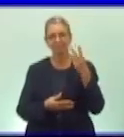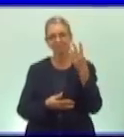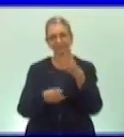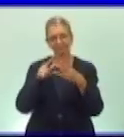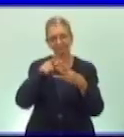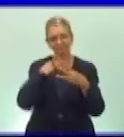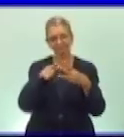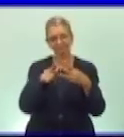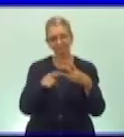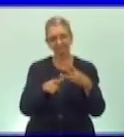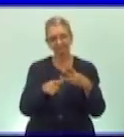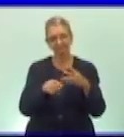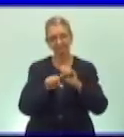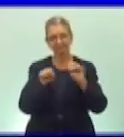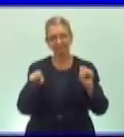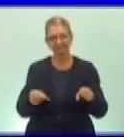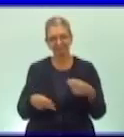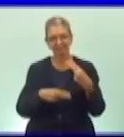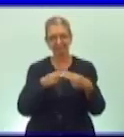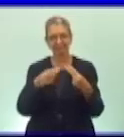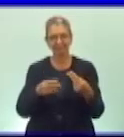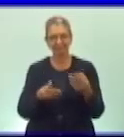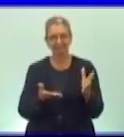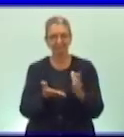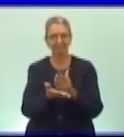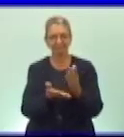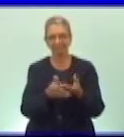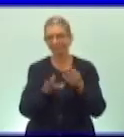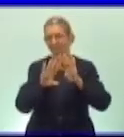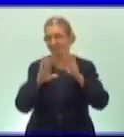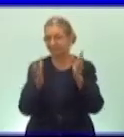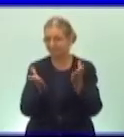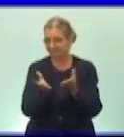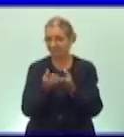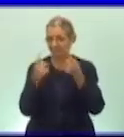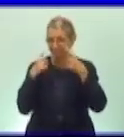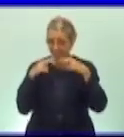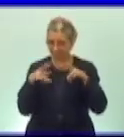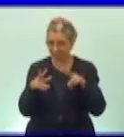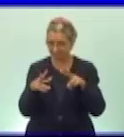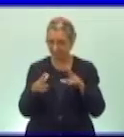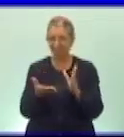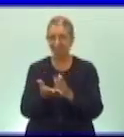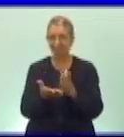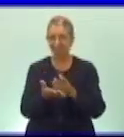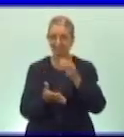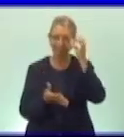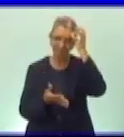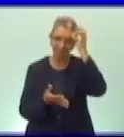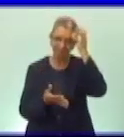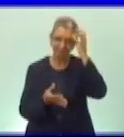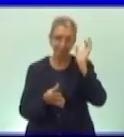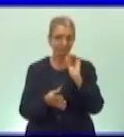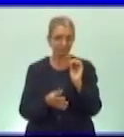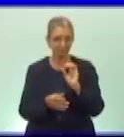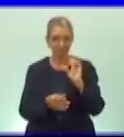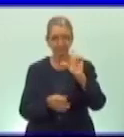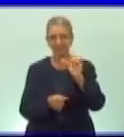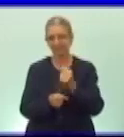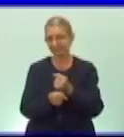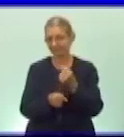para hacerlo. En la libreta del mundo en que vivimos, en la de español, o en el